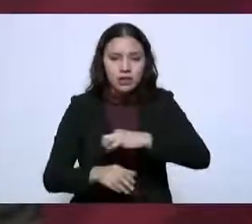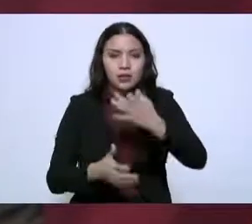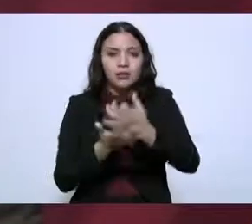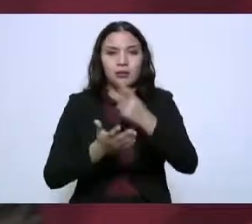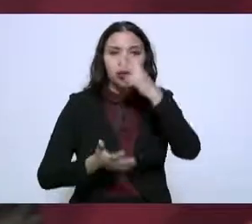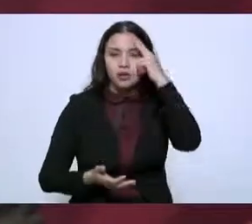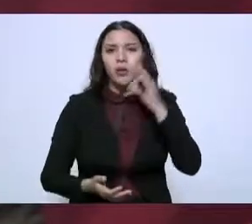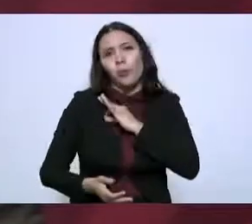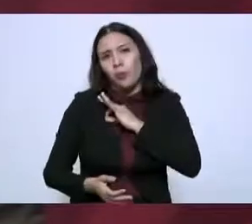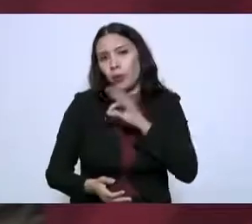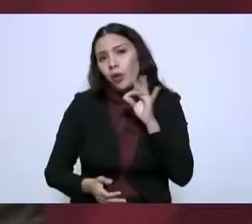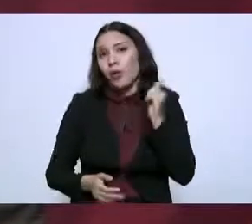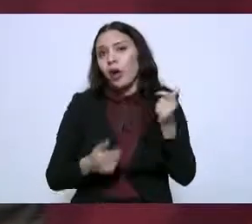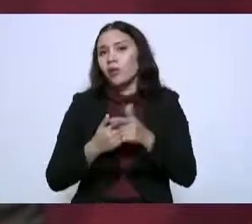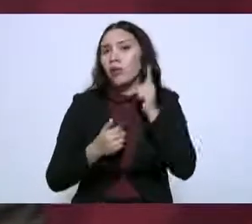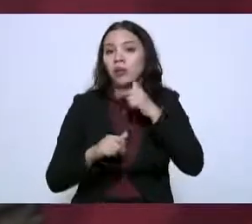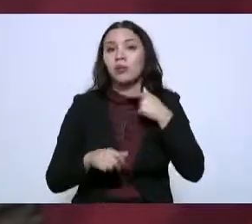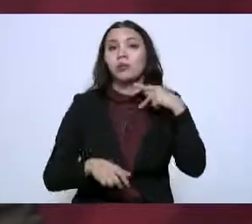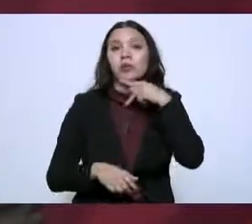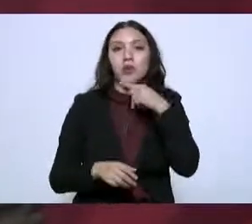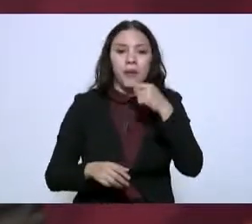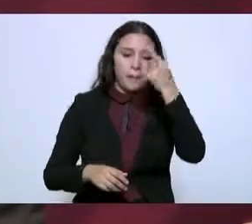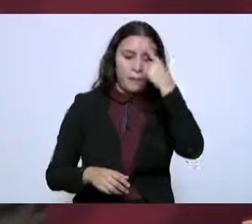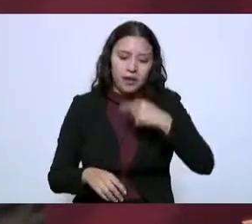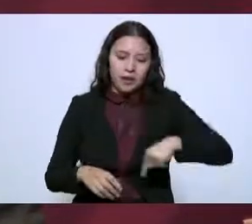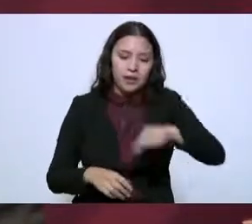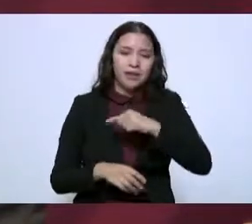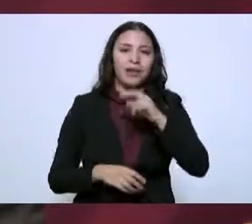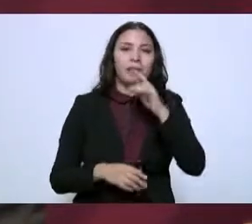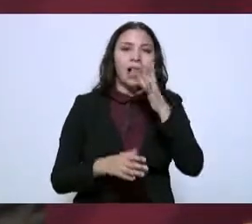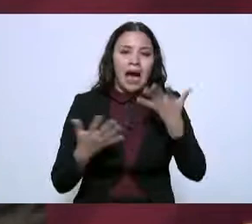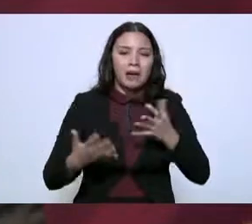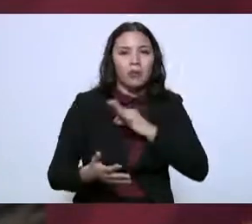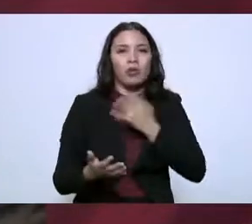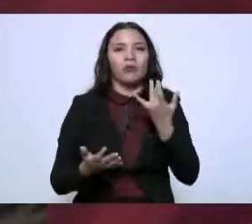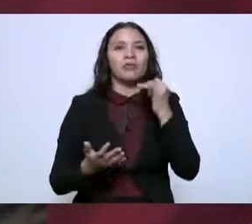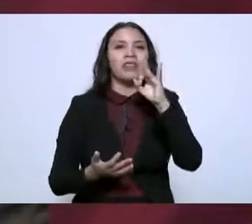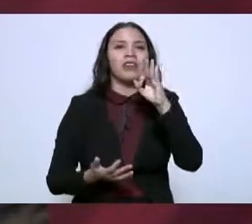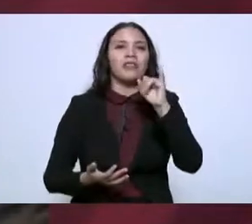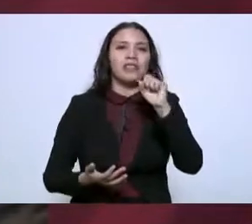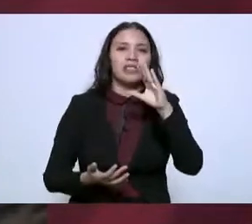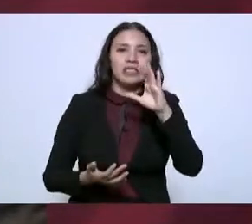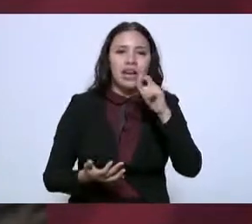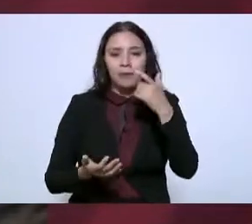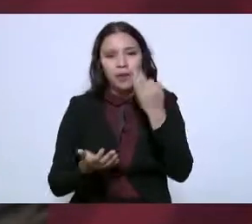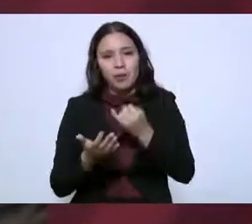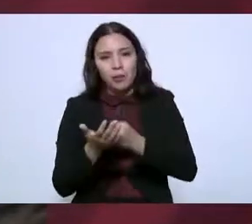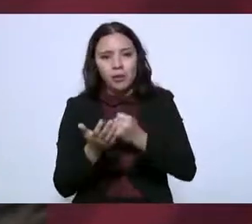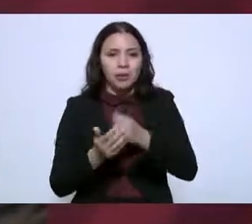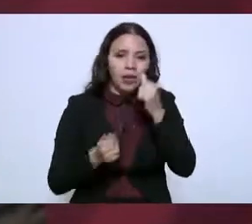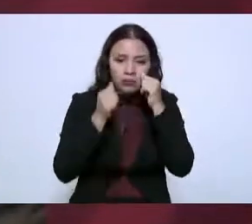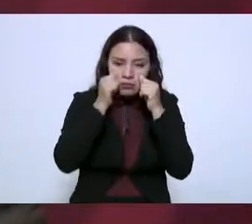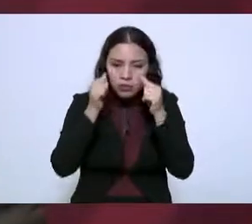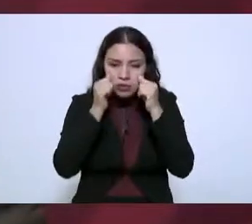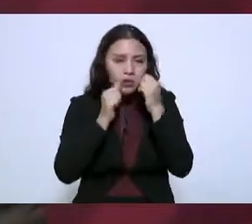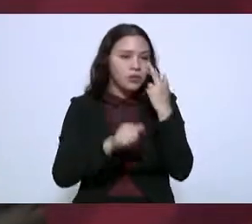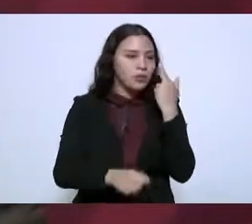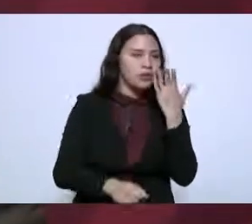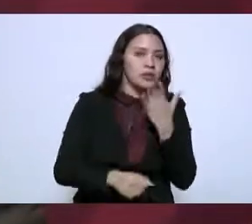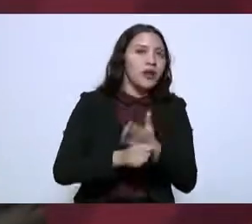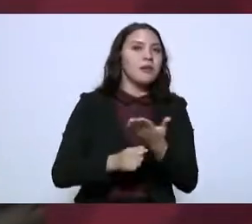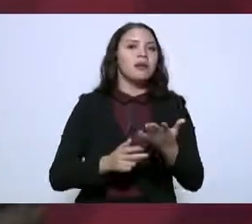y puede tener una acción logística el tener un recinto fiscal estratégico aquí que coordine carga y que coordine